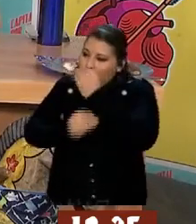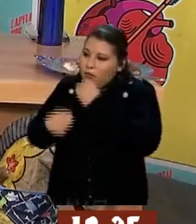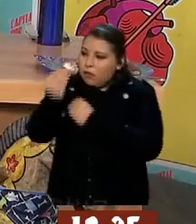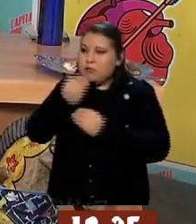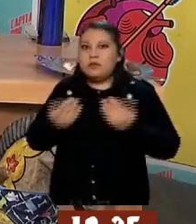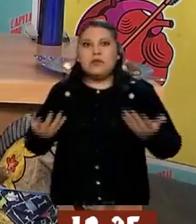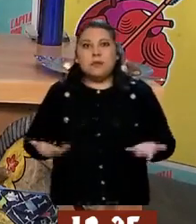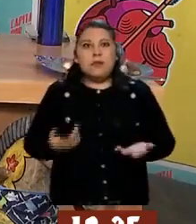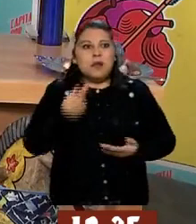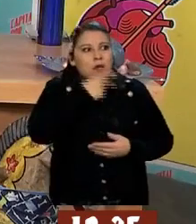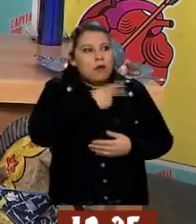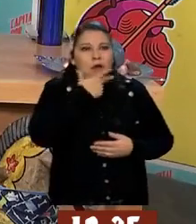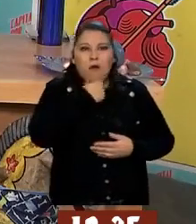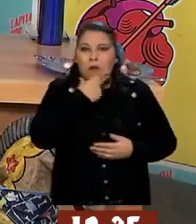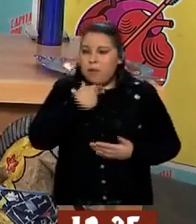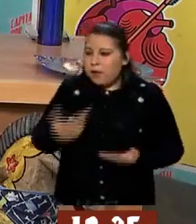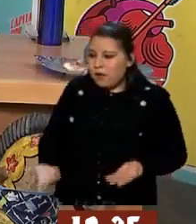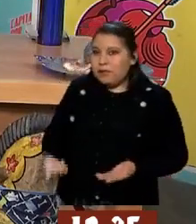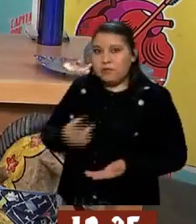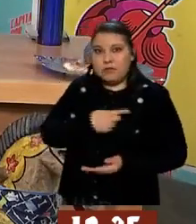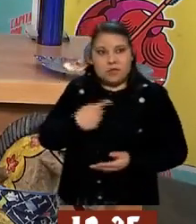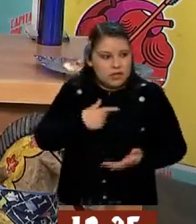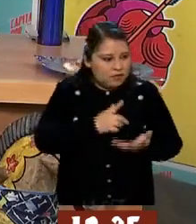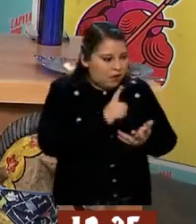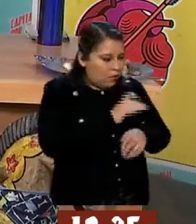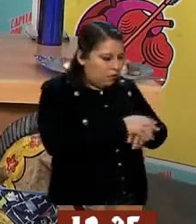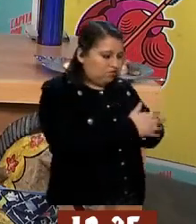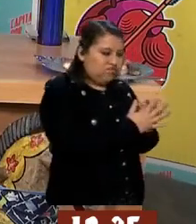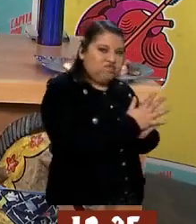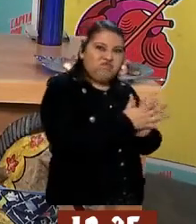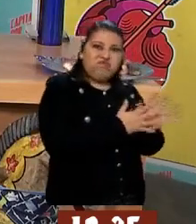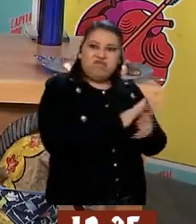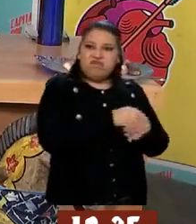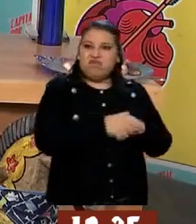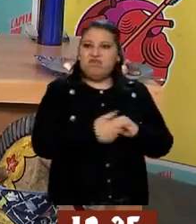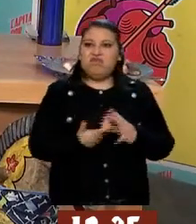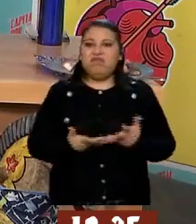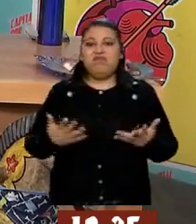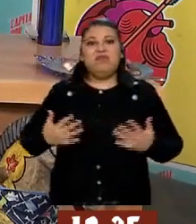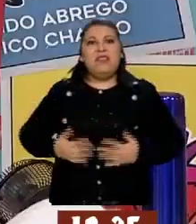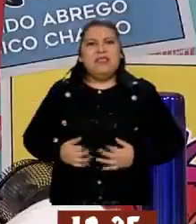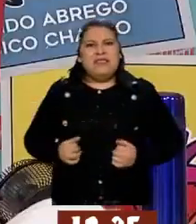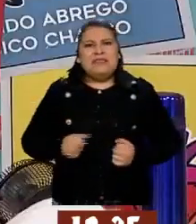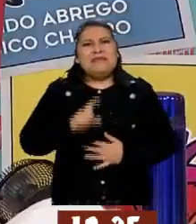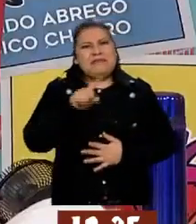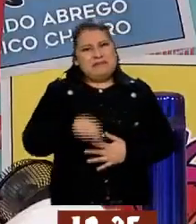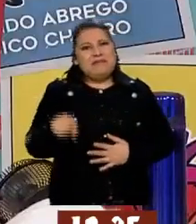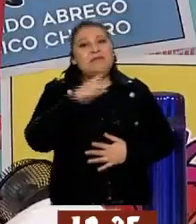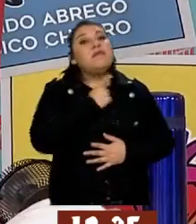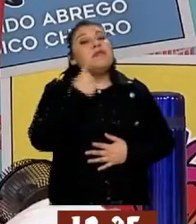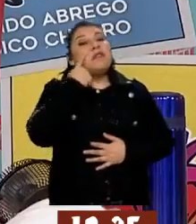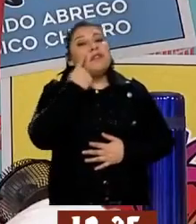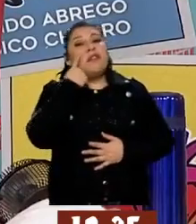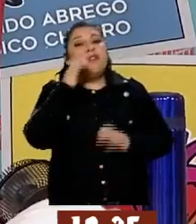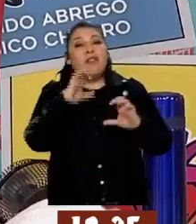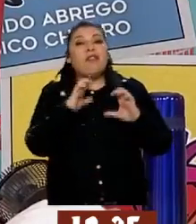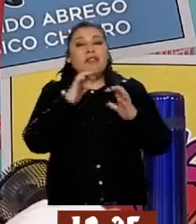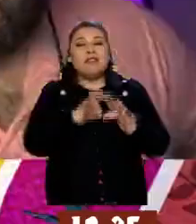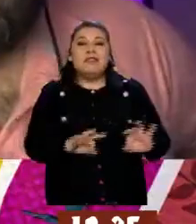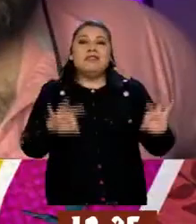baño. Cada que va se muere. Imagínese. No, sí, es